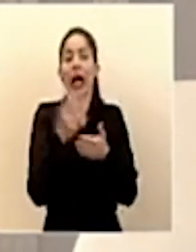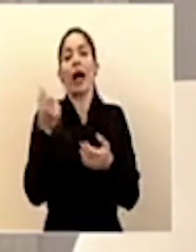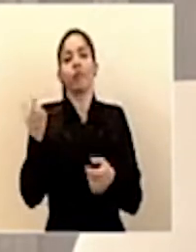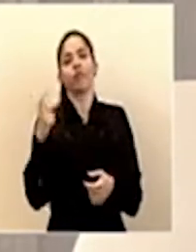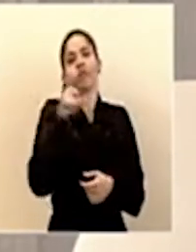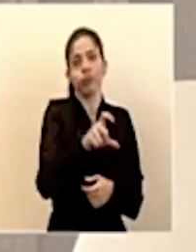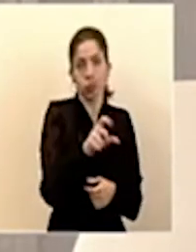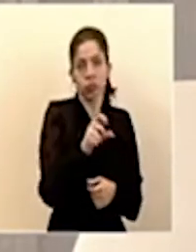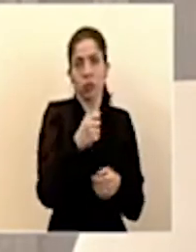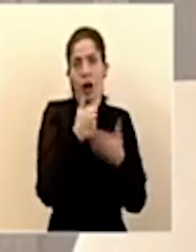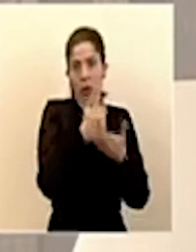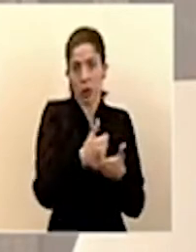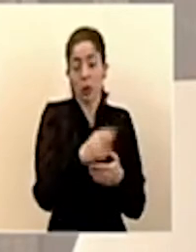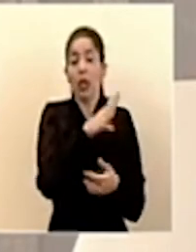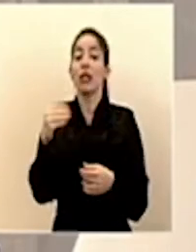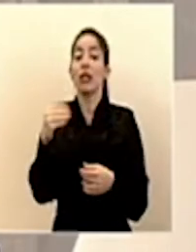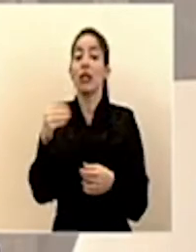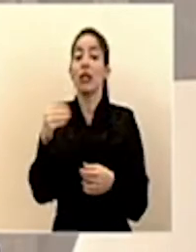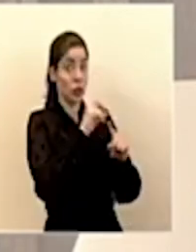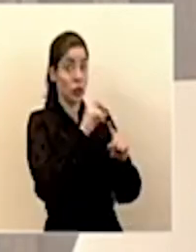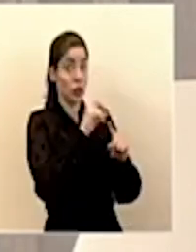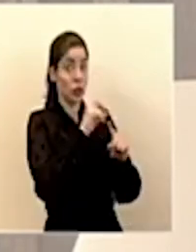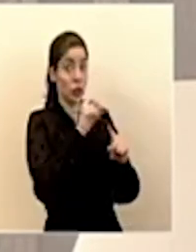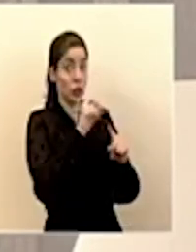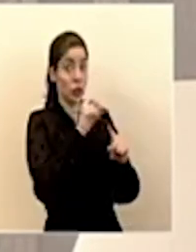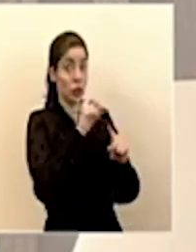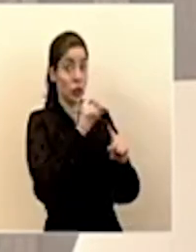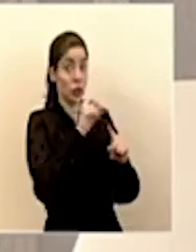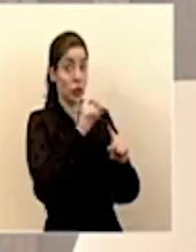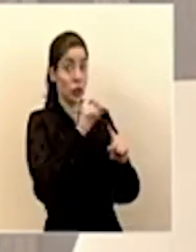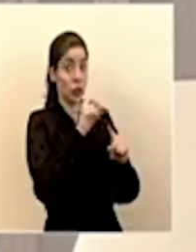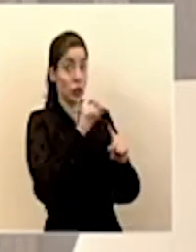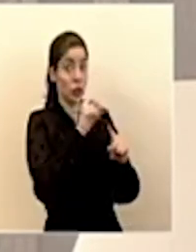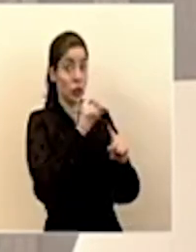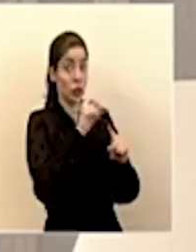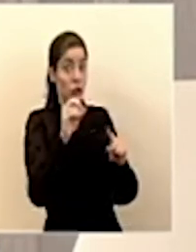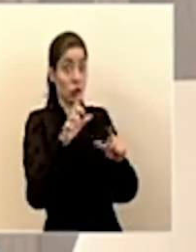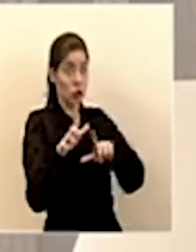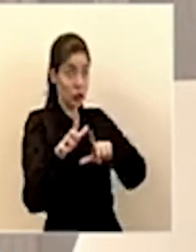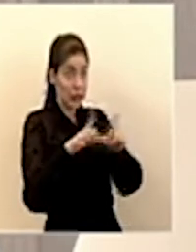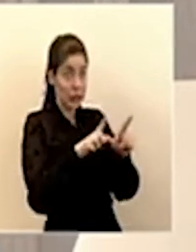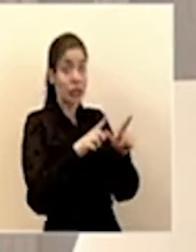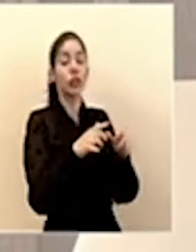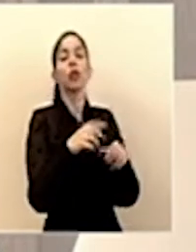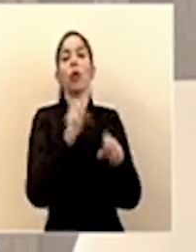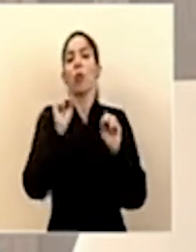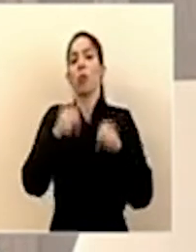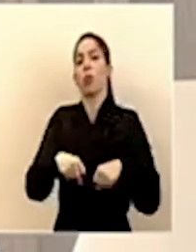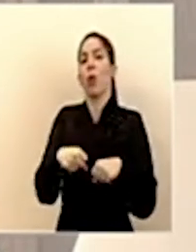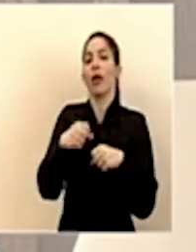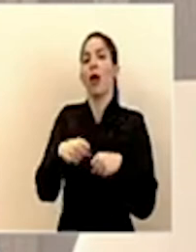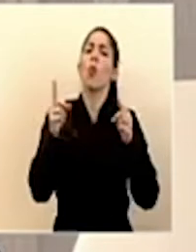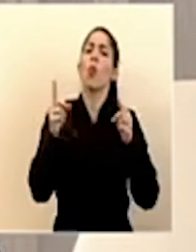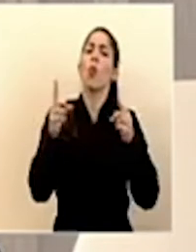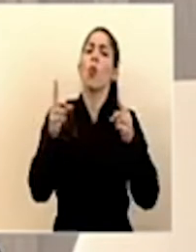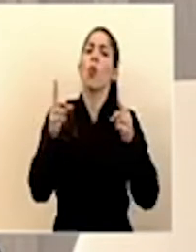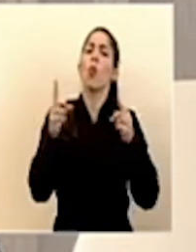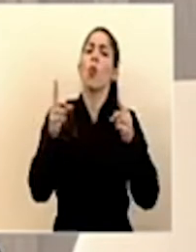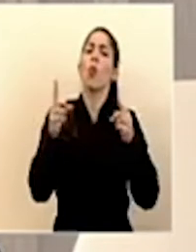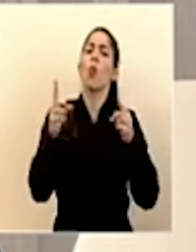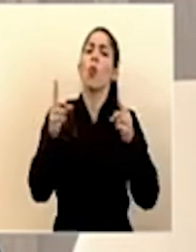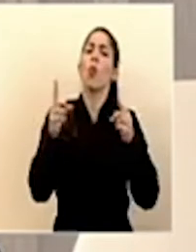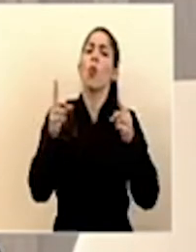y que oportunamente, primero necesitamos el presupuesto extraordinario, oportunamente se comunicará cuál es el